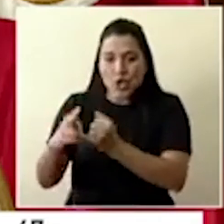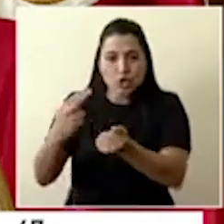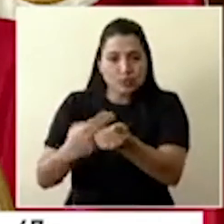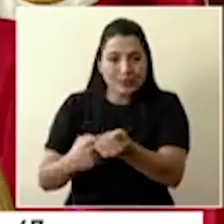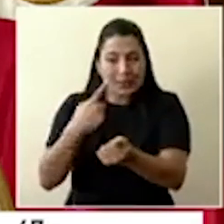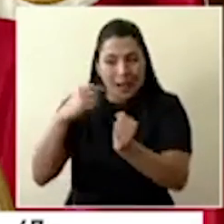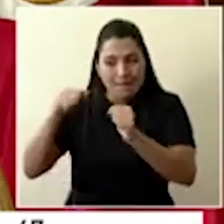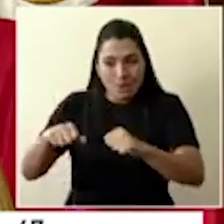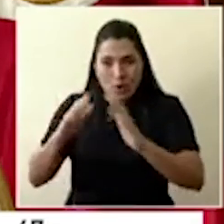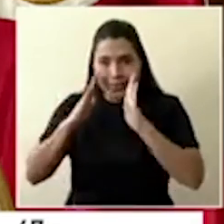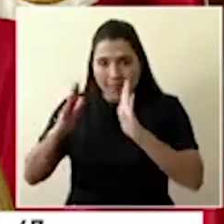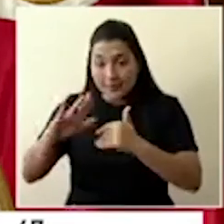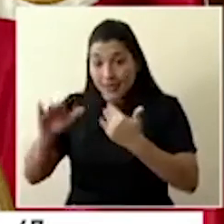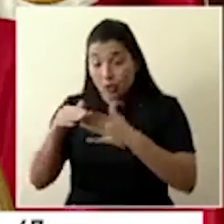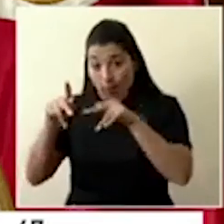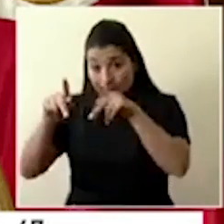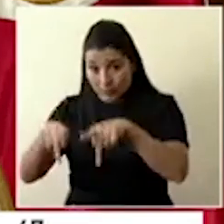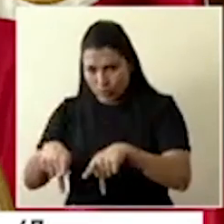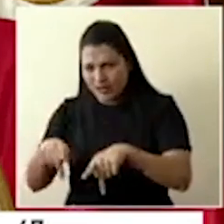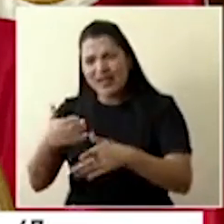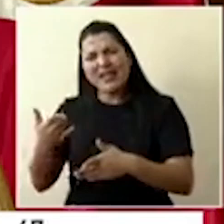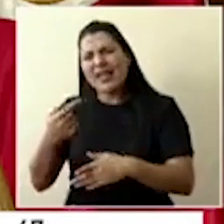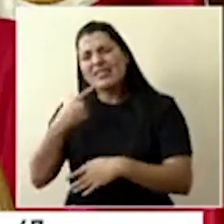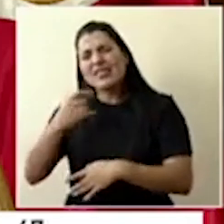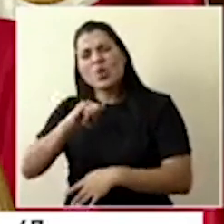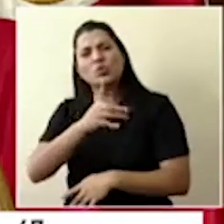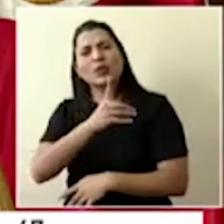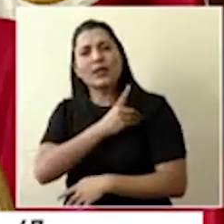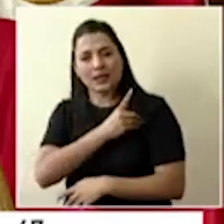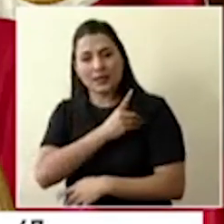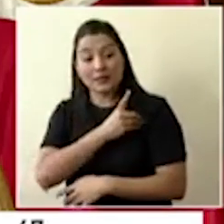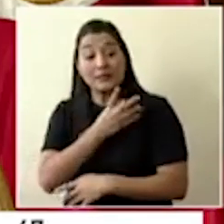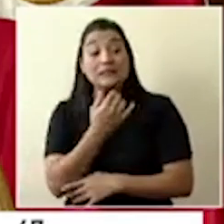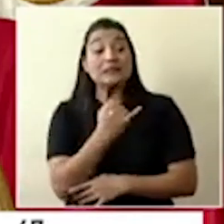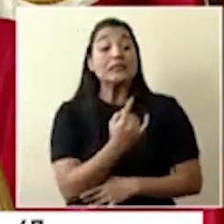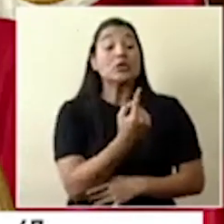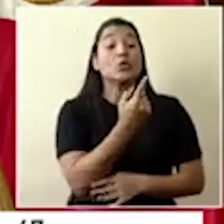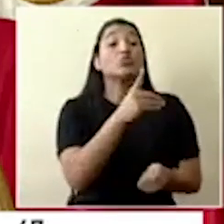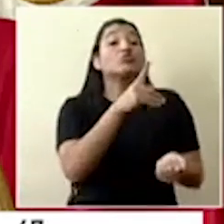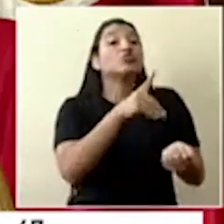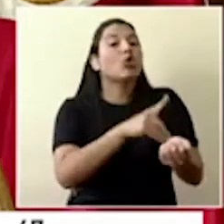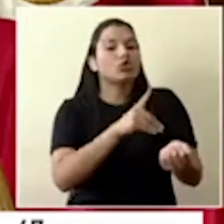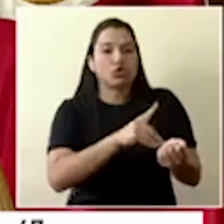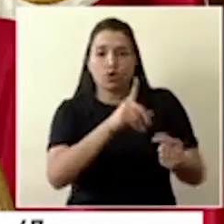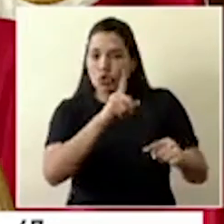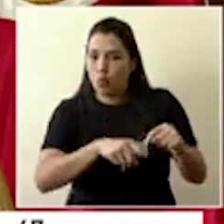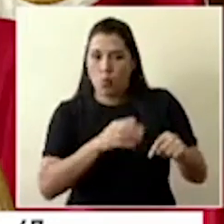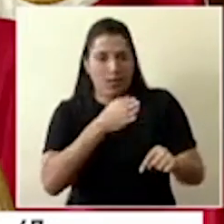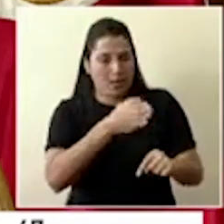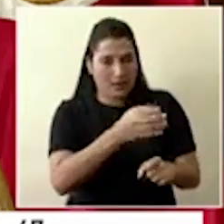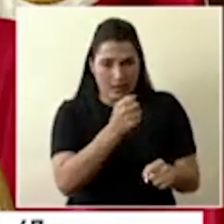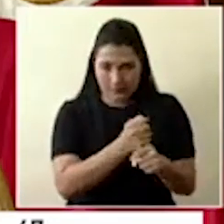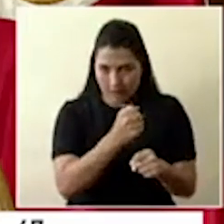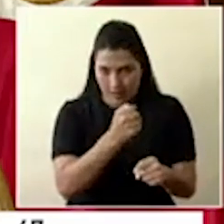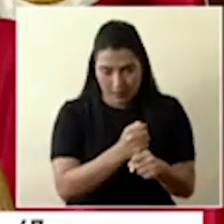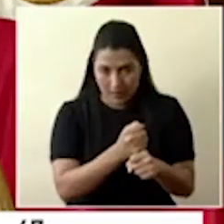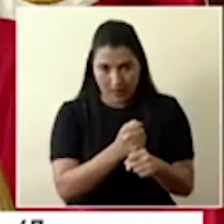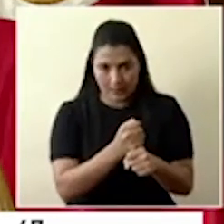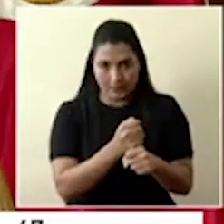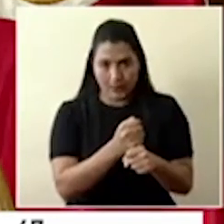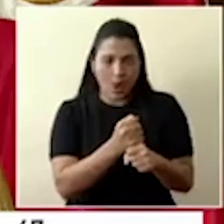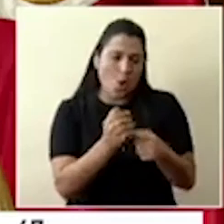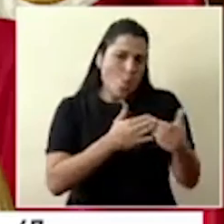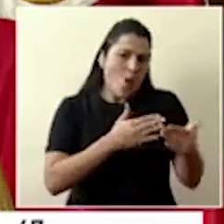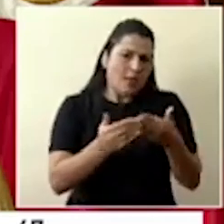pandemia es que cualquier médico que falte o cualquier personal que está en la atención de